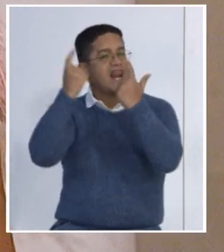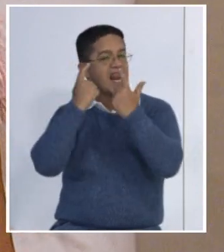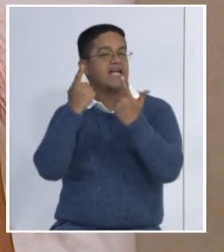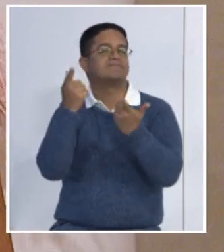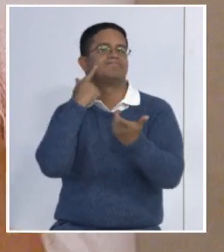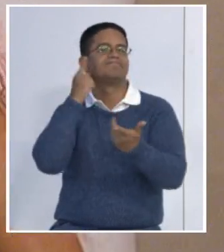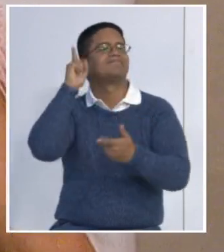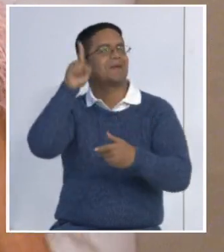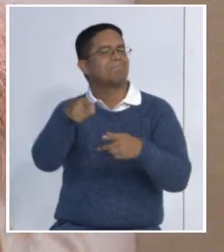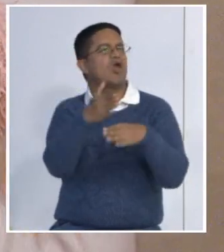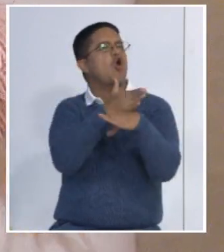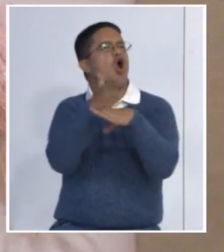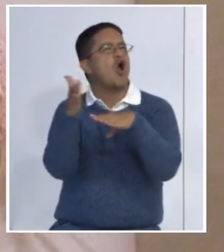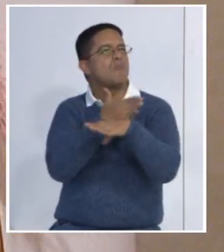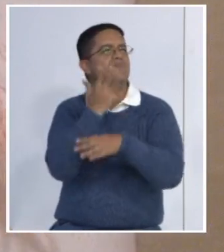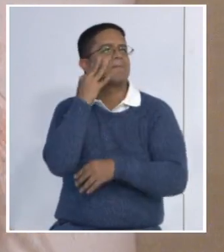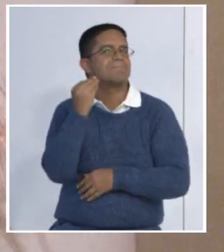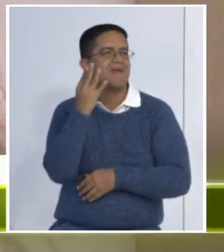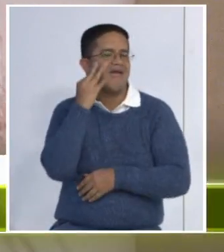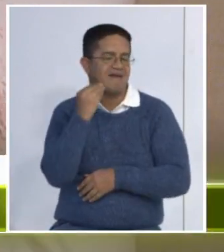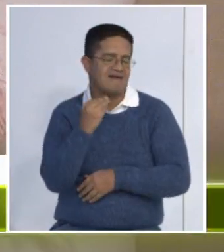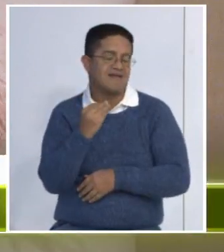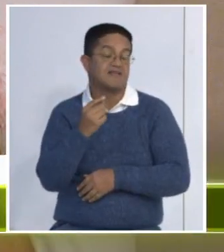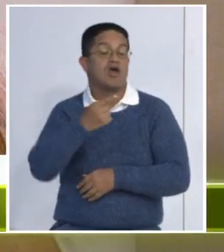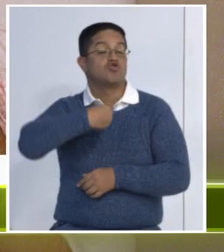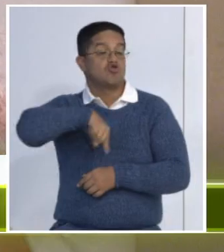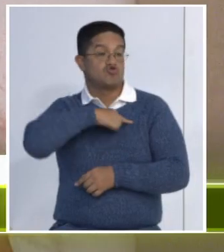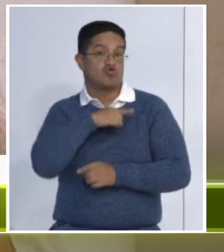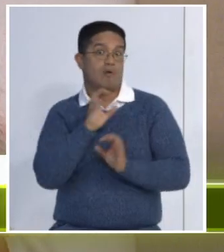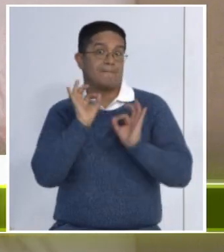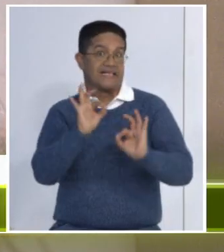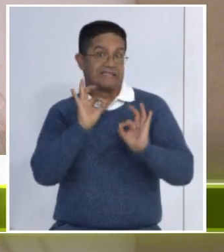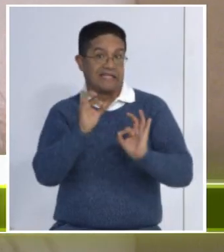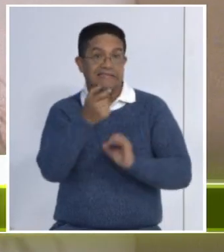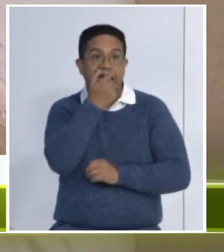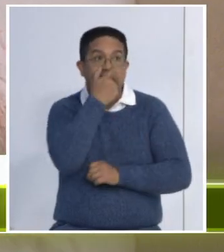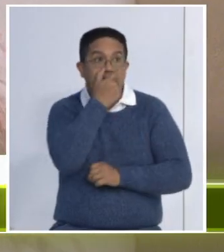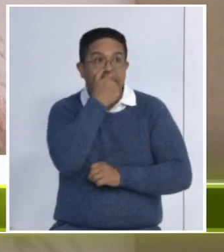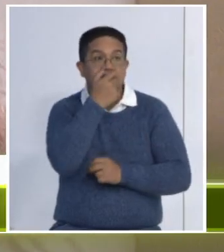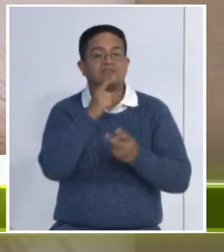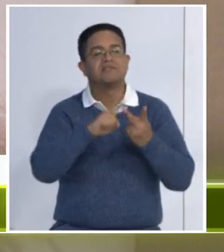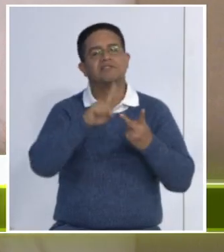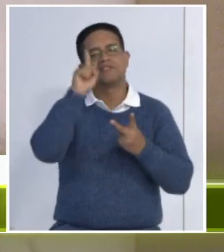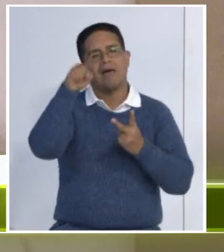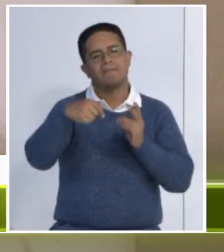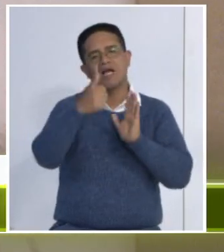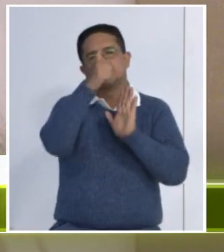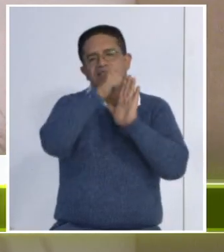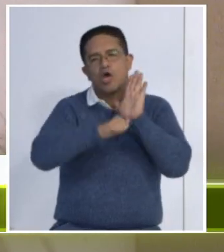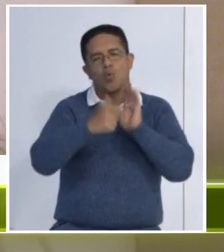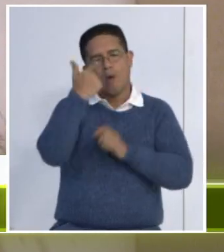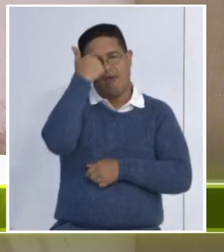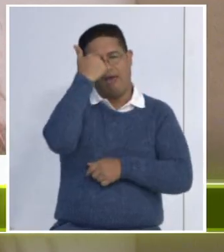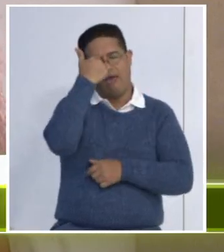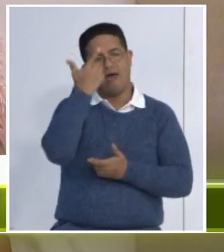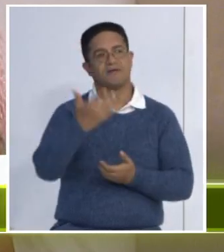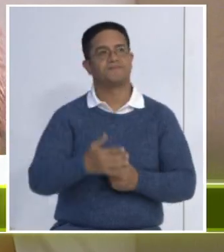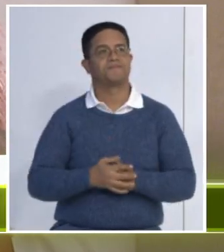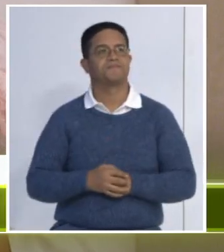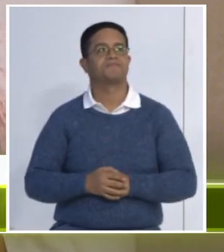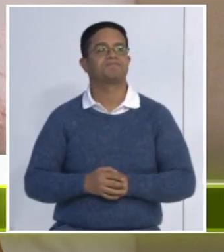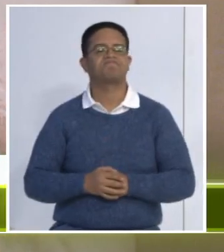solamente a nosotros como otorrinos, sino incluso a algunas otras especialidades como cirugía plástica que han estado presentes aquí en el Congreso.